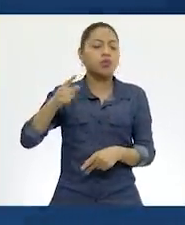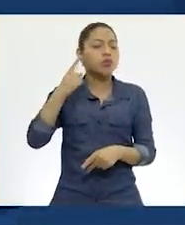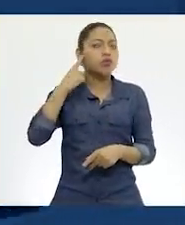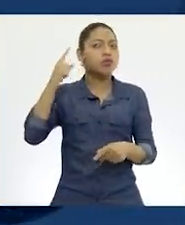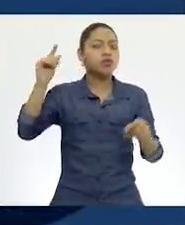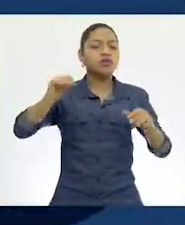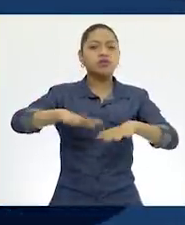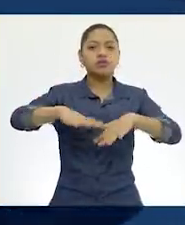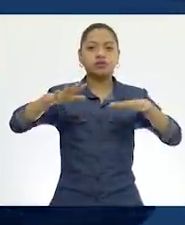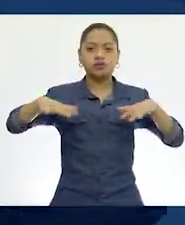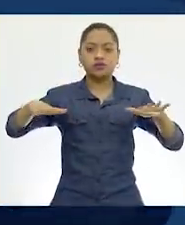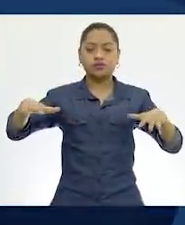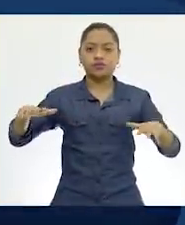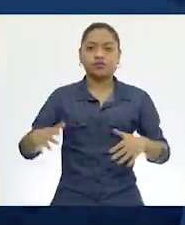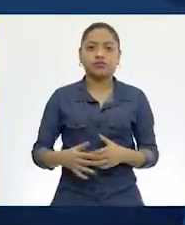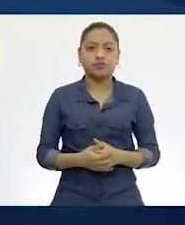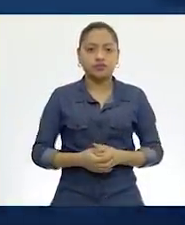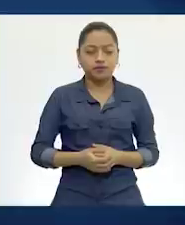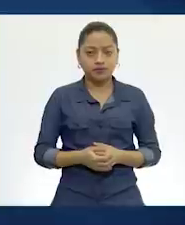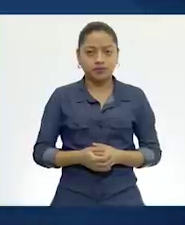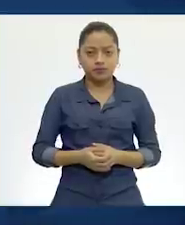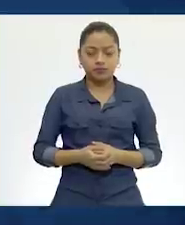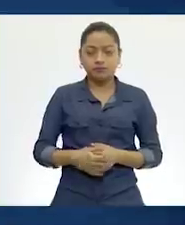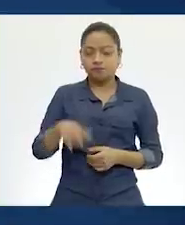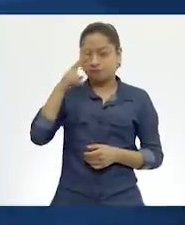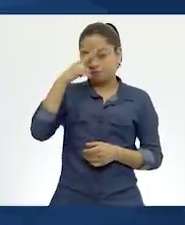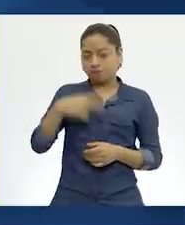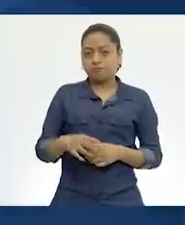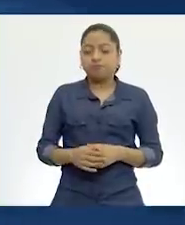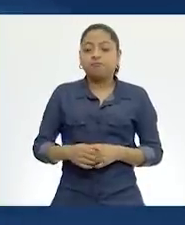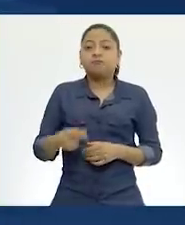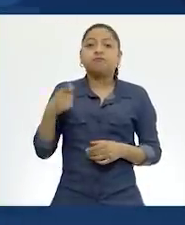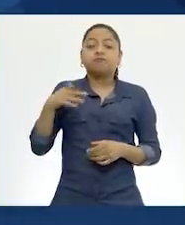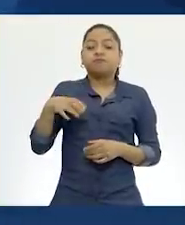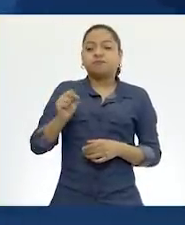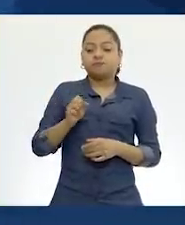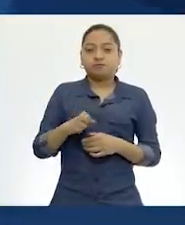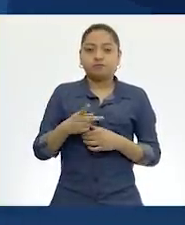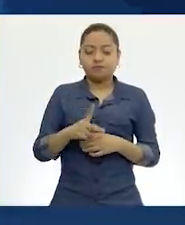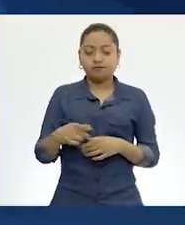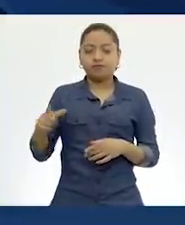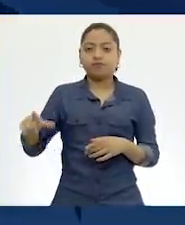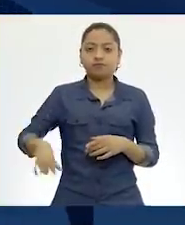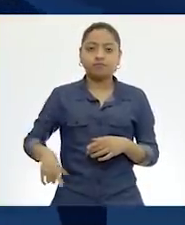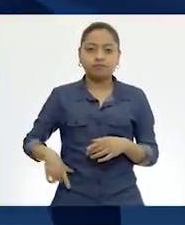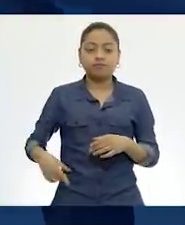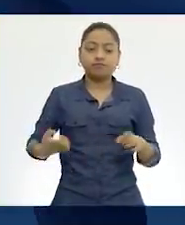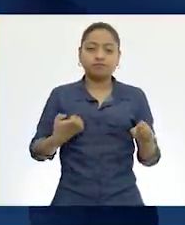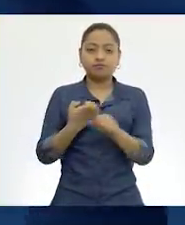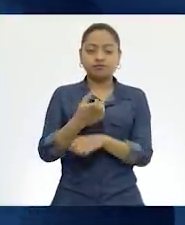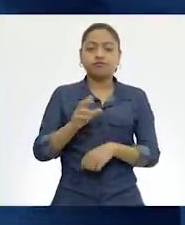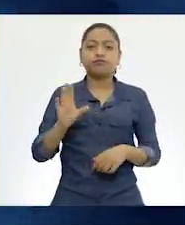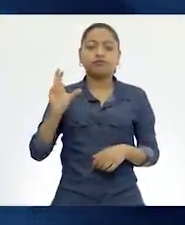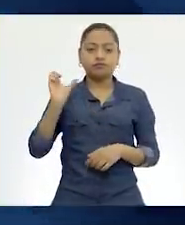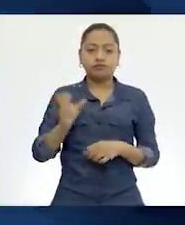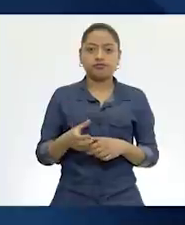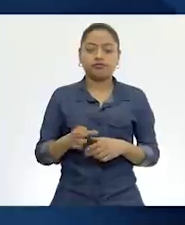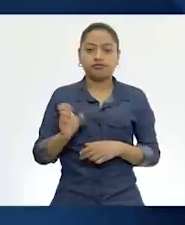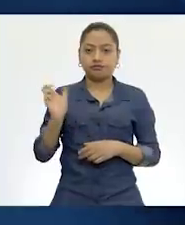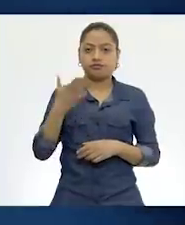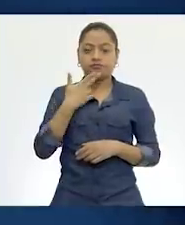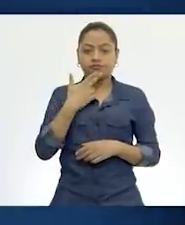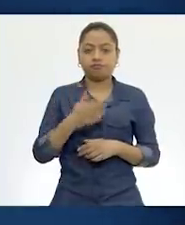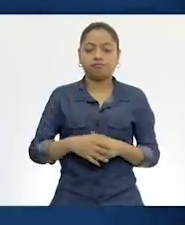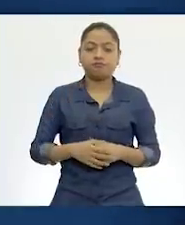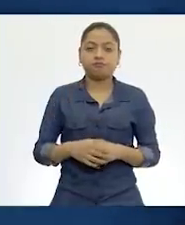Campobello Nelly, Mis Libros, México, Secretaría de Educación y Cultura del Gobierno del Estado de Chihuahua, 2004,